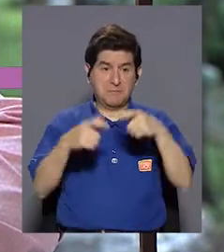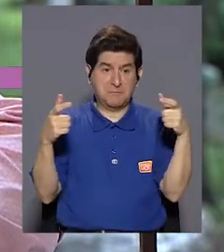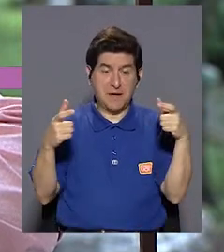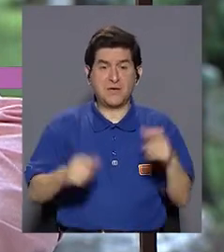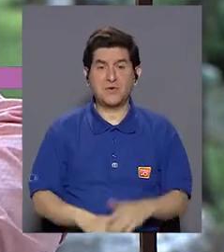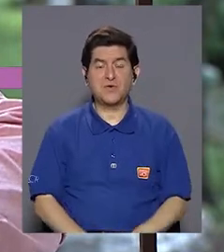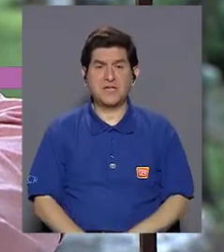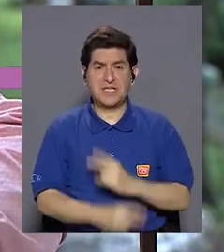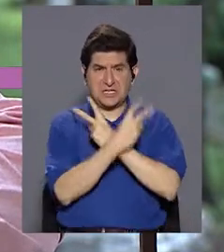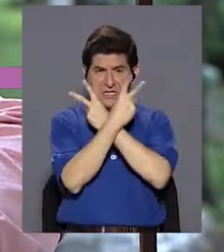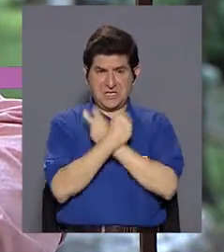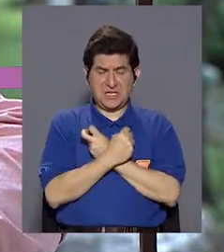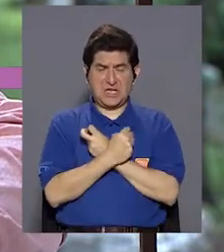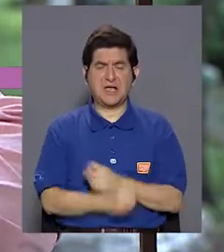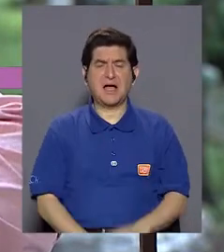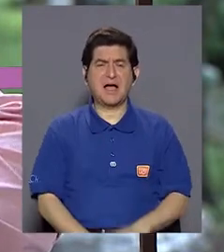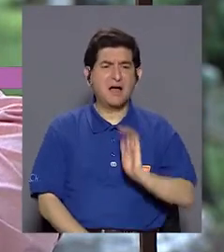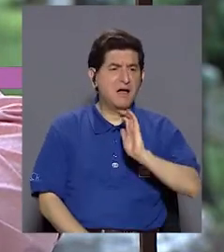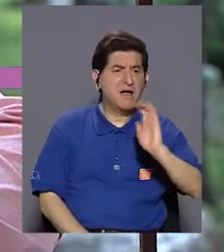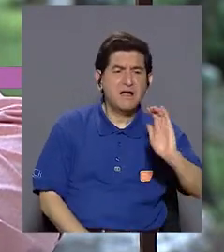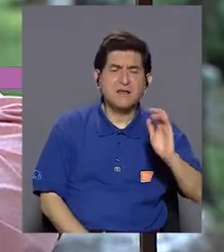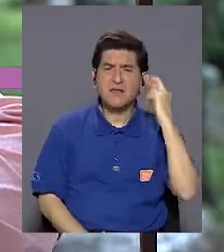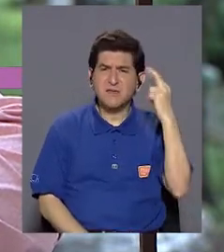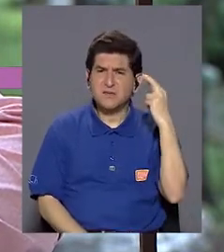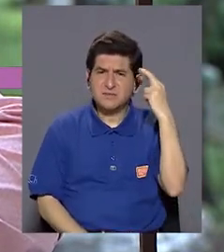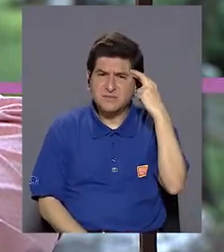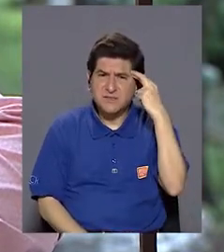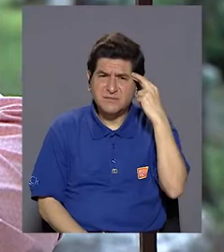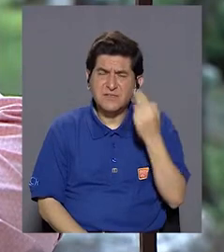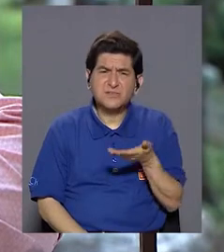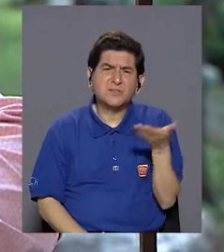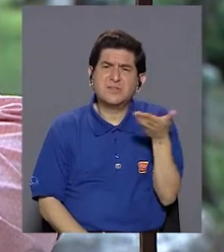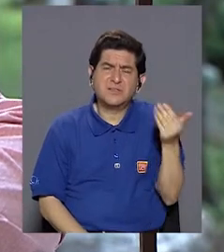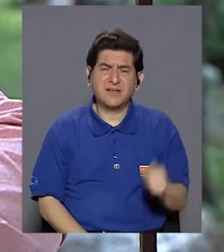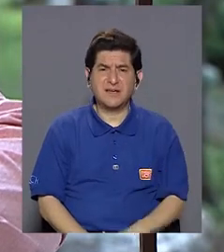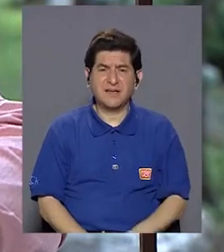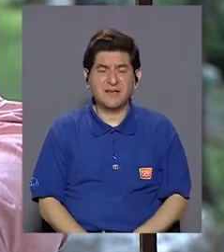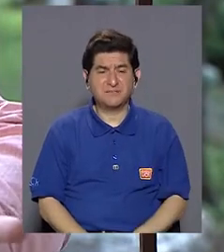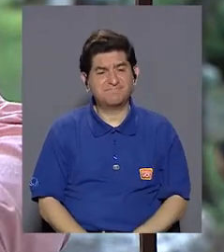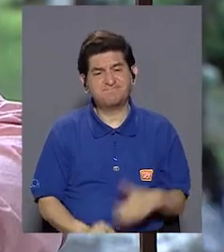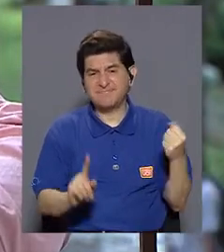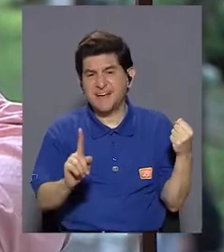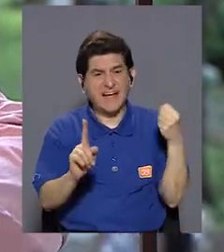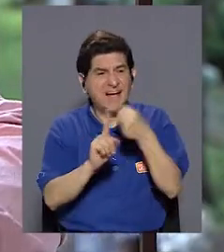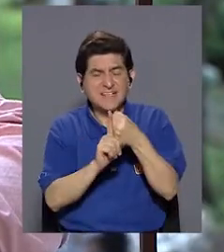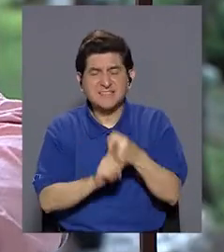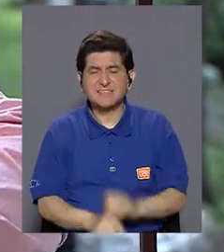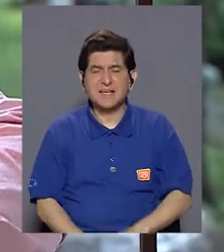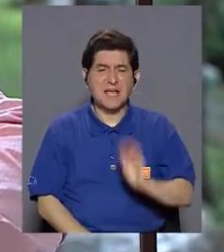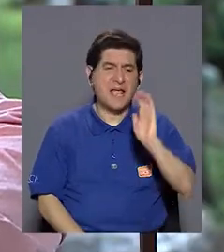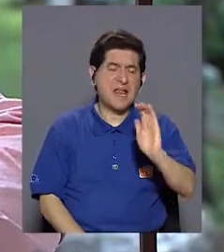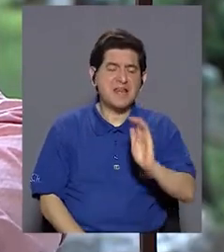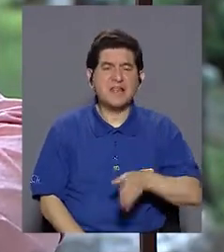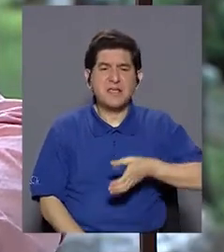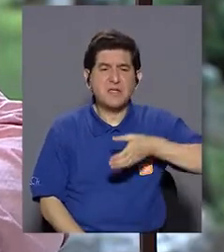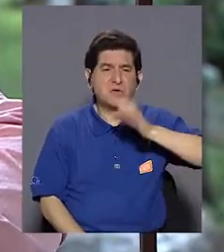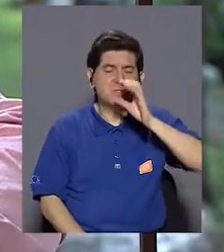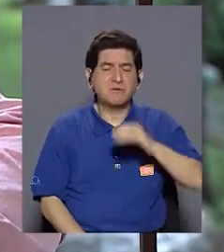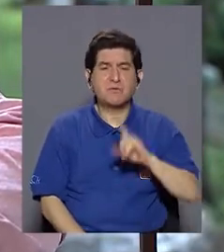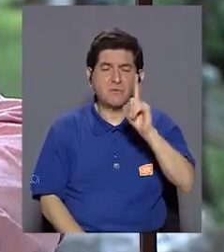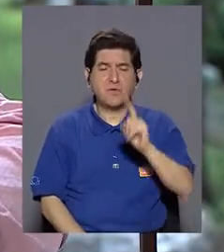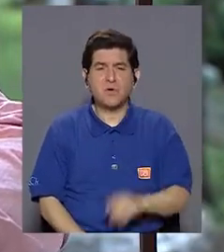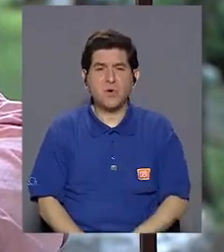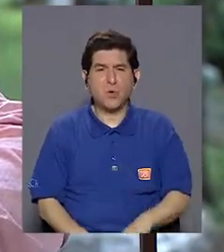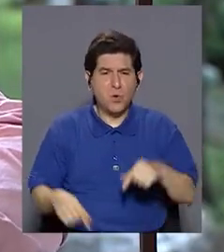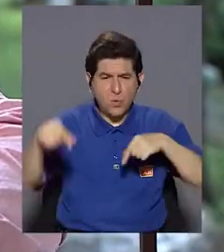mayoría de intucciones en edades tempranas son por accidentes, en niños que se toman algún pesticida